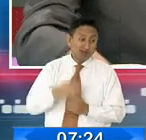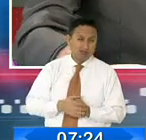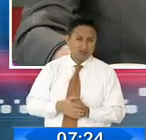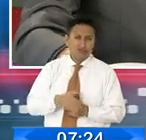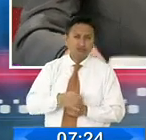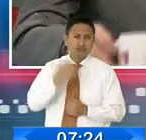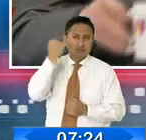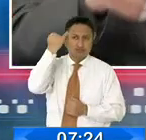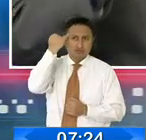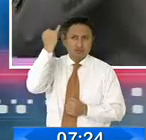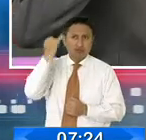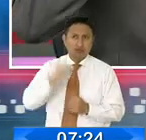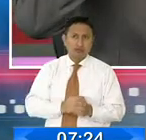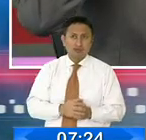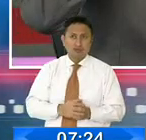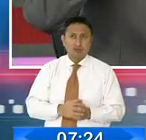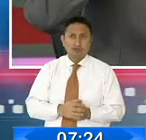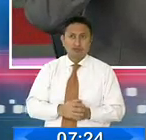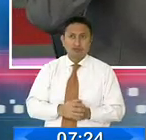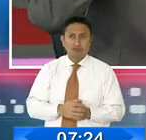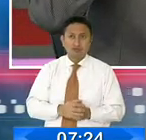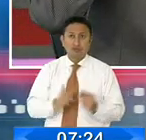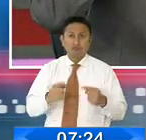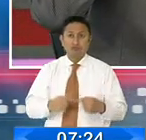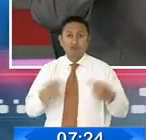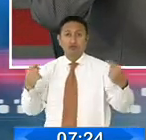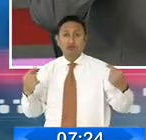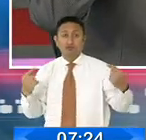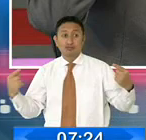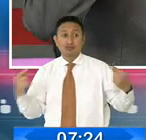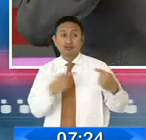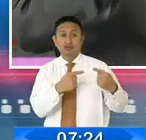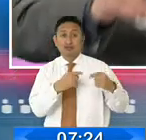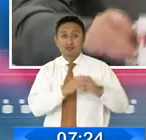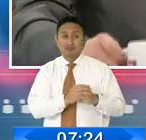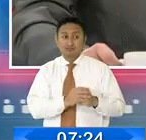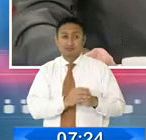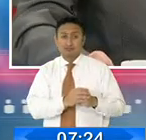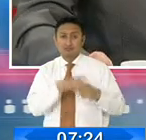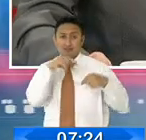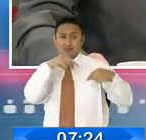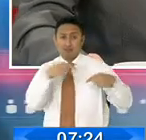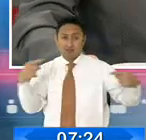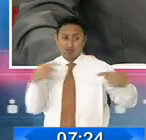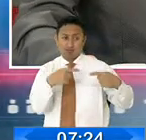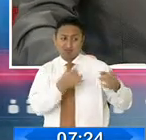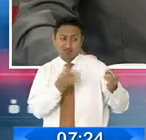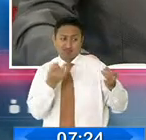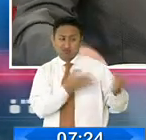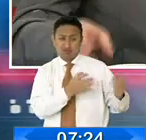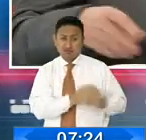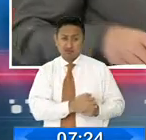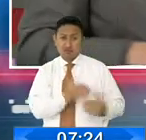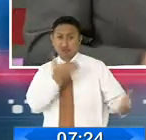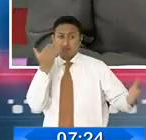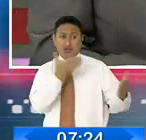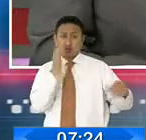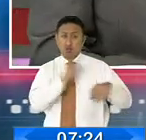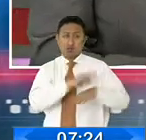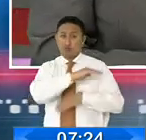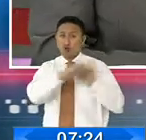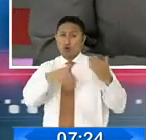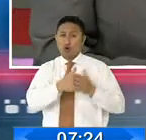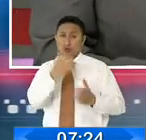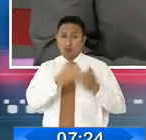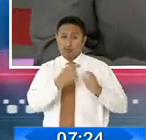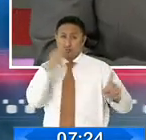al opositor, por supuesto, de que es un enemigo al que hay que eliminar, al que hay que combatir y a este le culpamos de todo lo que